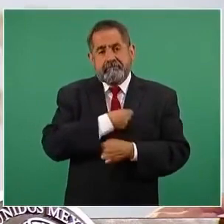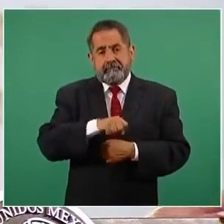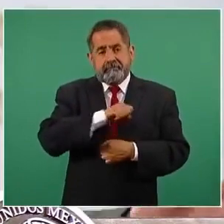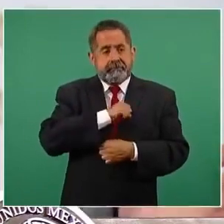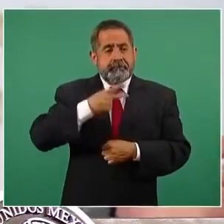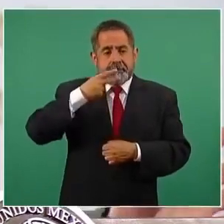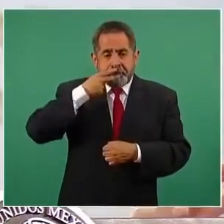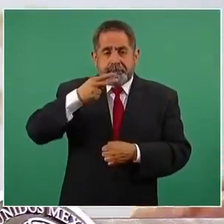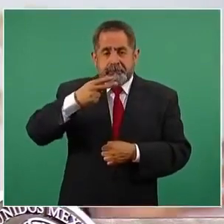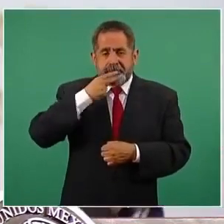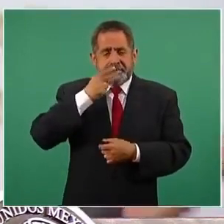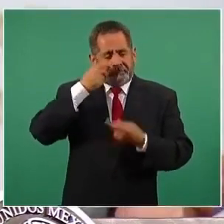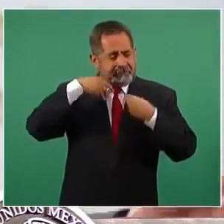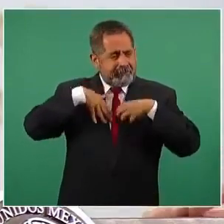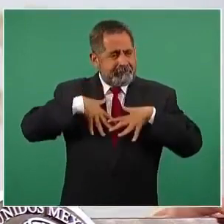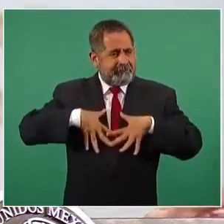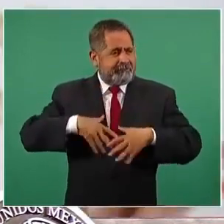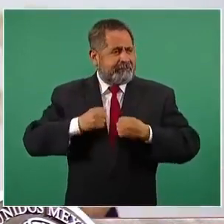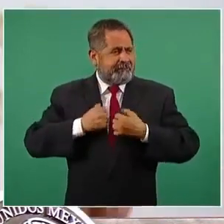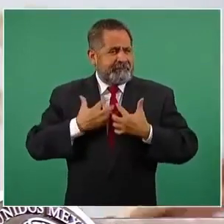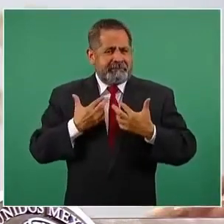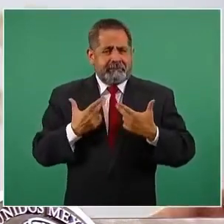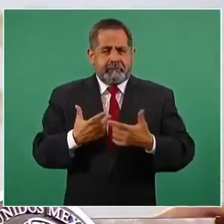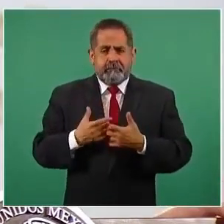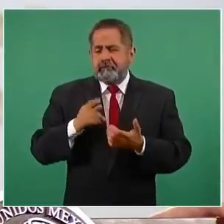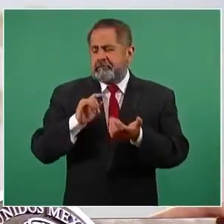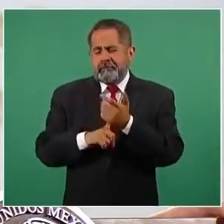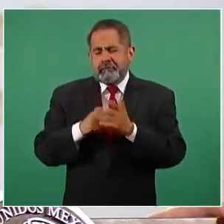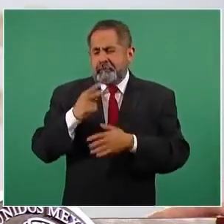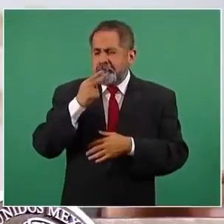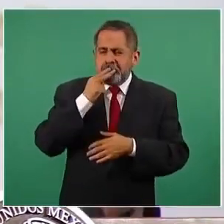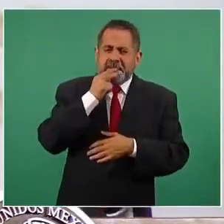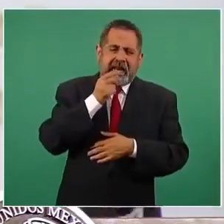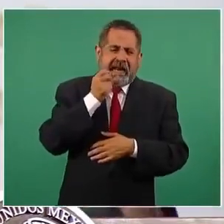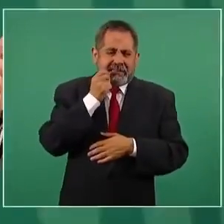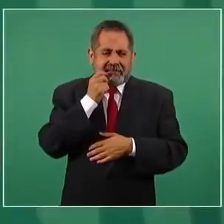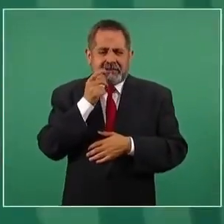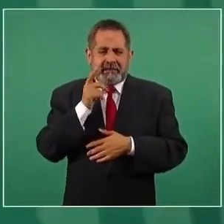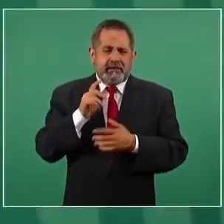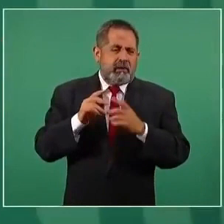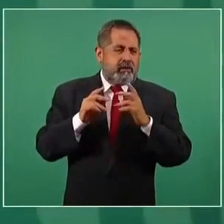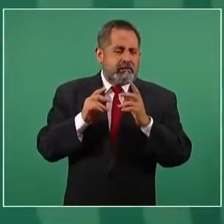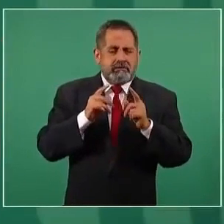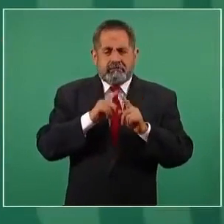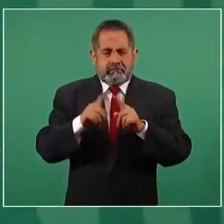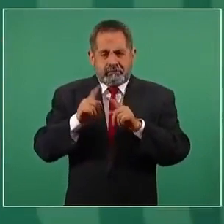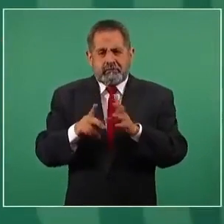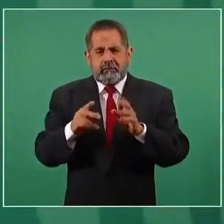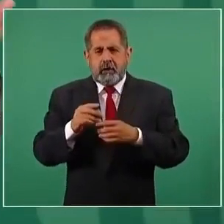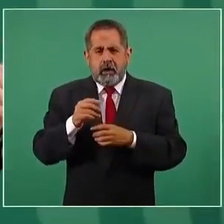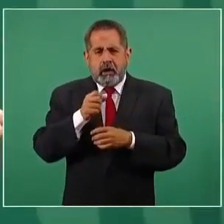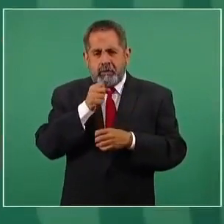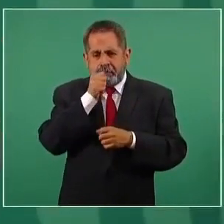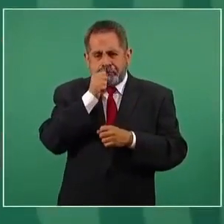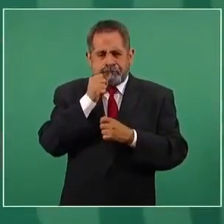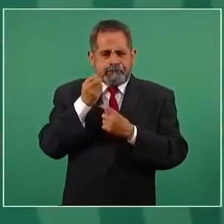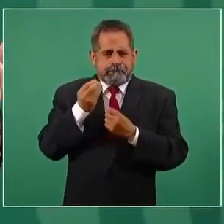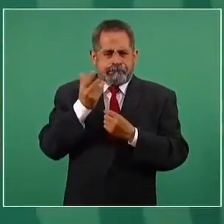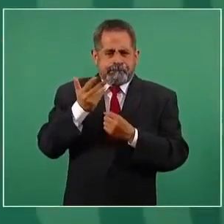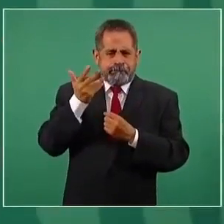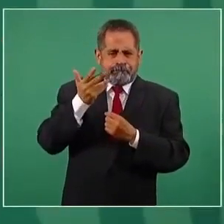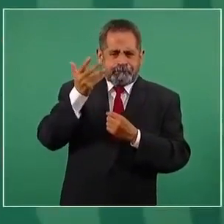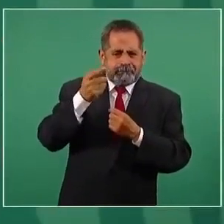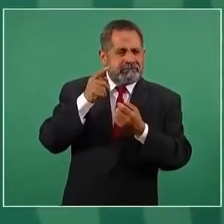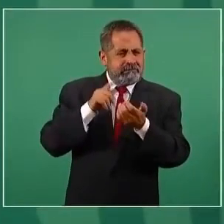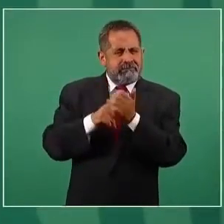tabaquismo. El tabaquismo, el consumo de tabaco en cualquiera de sus modalidades, ya sea fumado, ya sea vapeado, ya sea vaporizado por